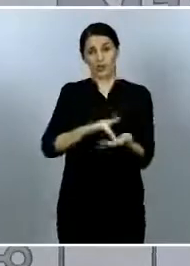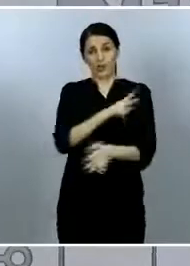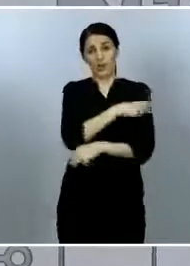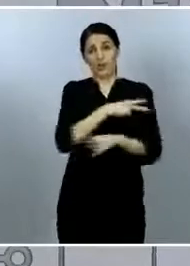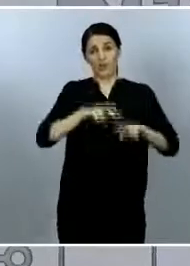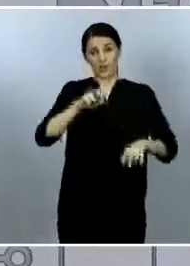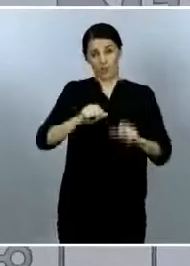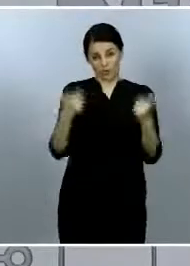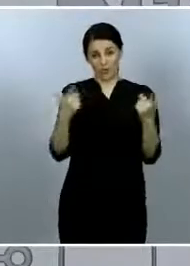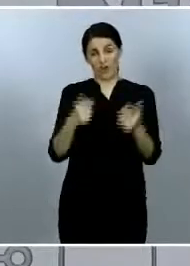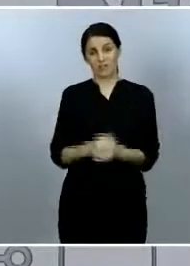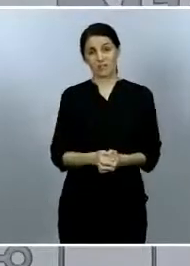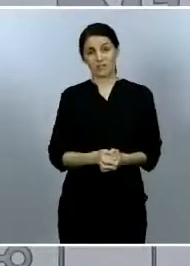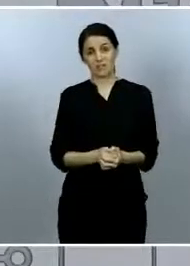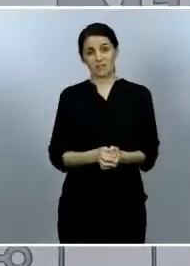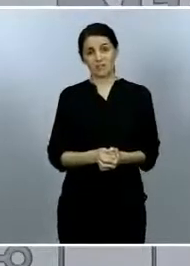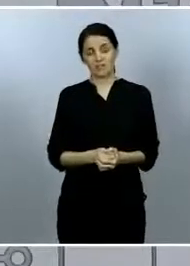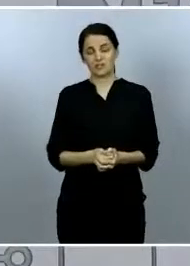que no podemos es